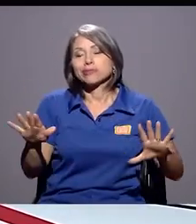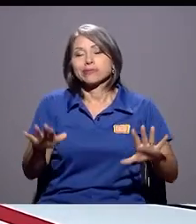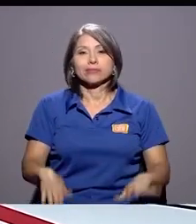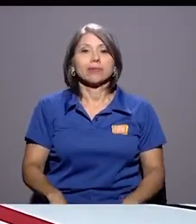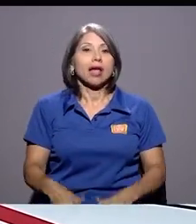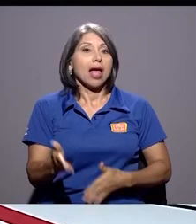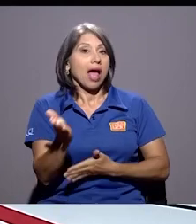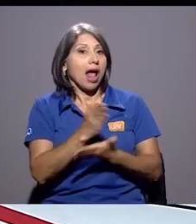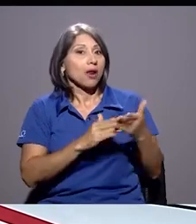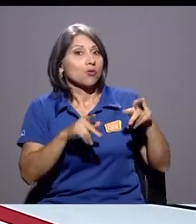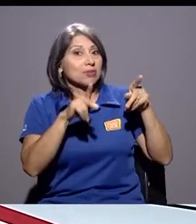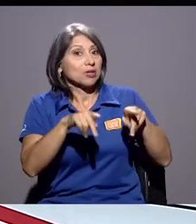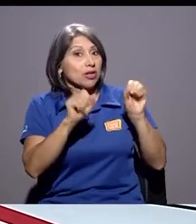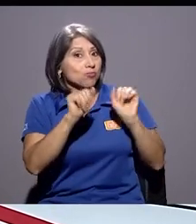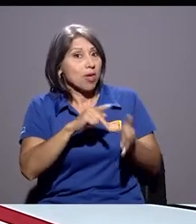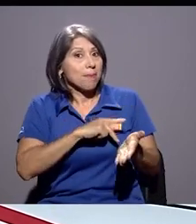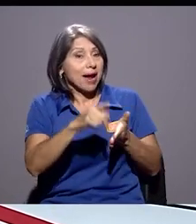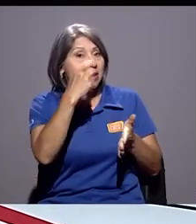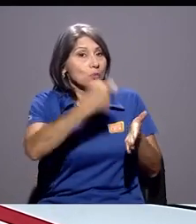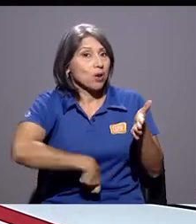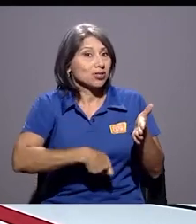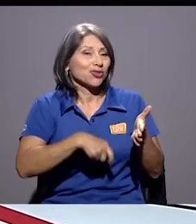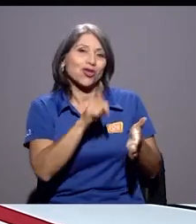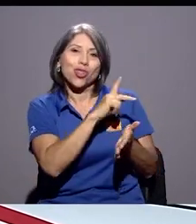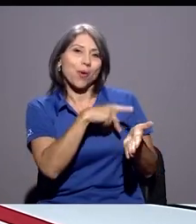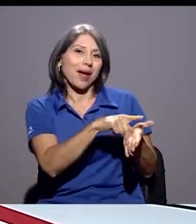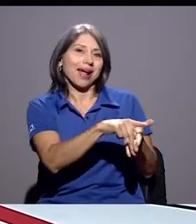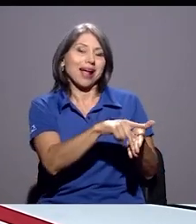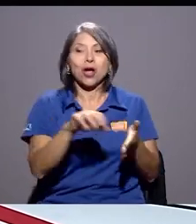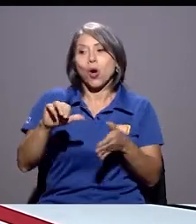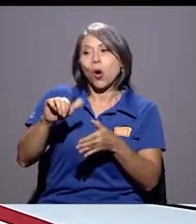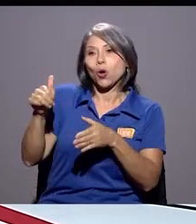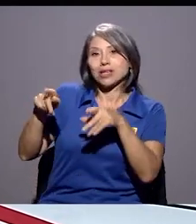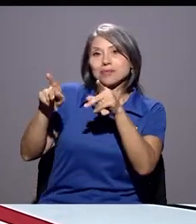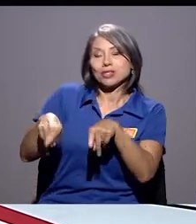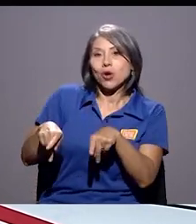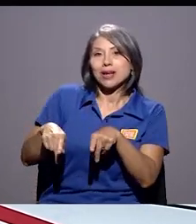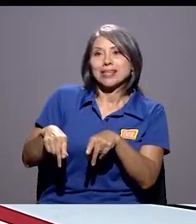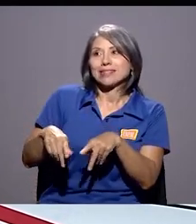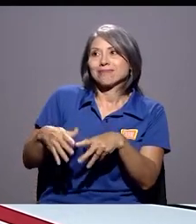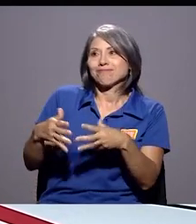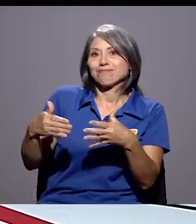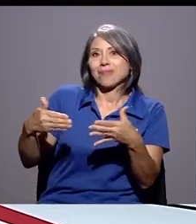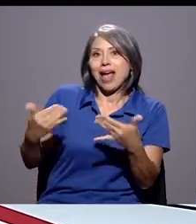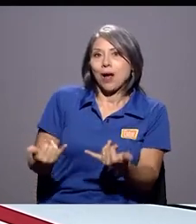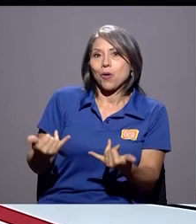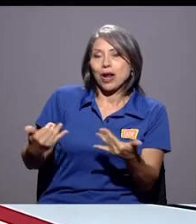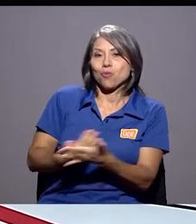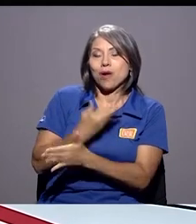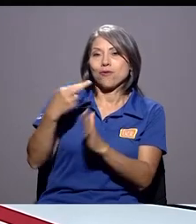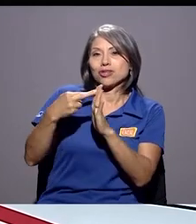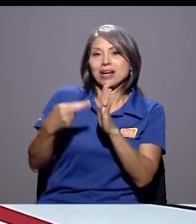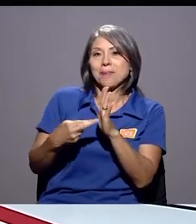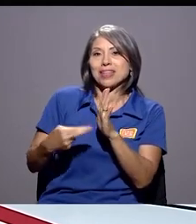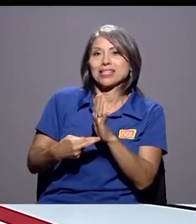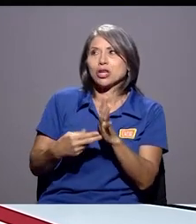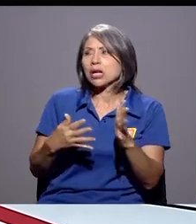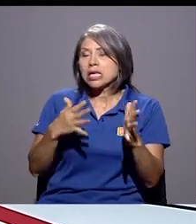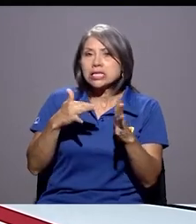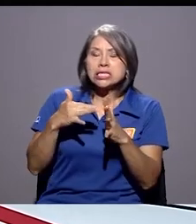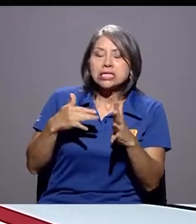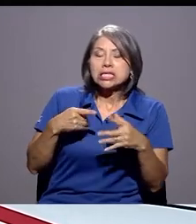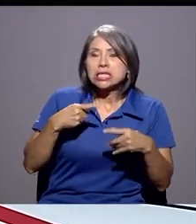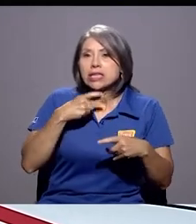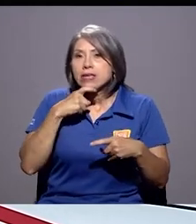pueden pagar impuestos, no los están haciendo, y hay otros que el ecosistema de una nueva reglamentación los ha sacado y los tiene